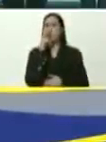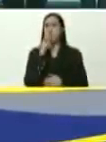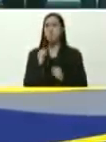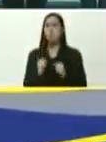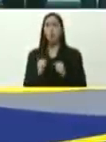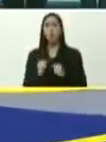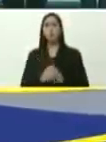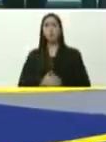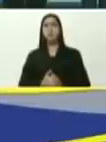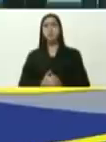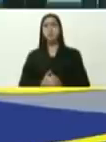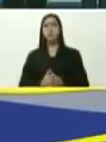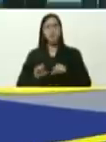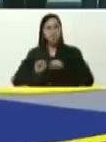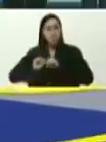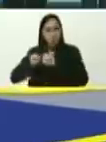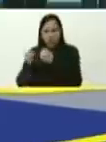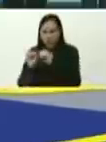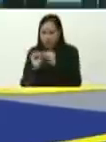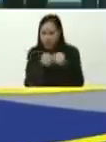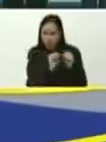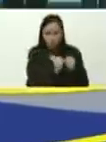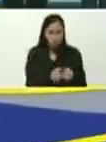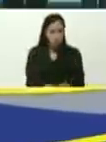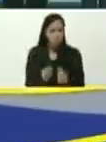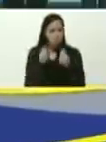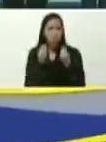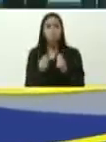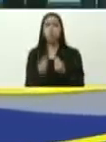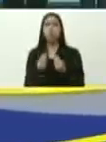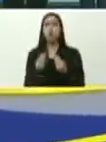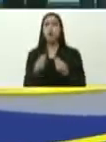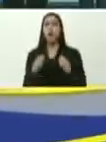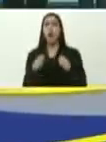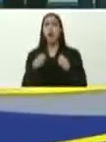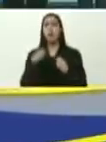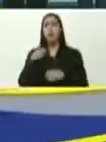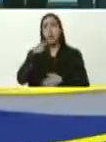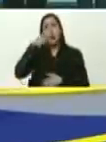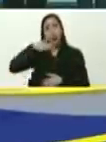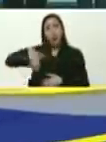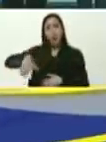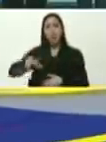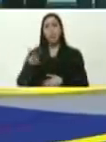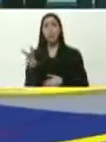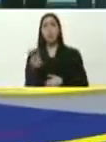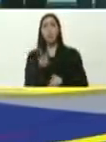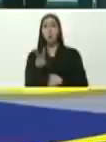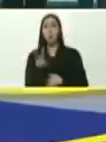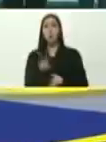y, deterioraron, muy, muy fuerte, la vida, de los venezolanos, y venezolanas,